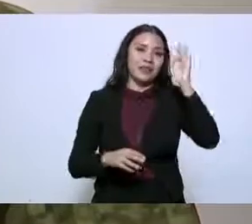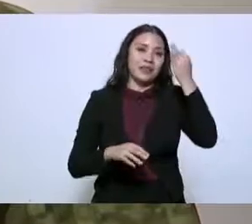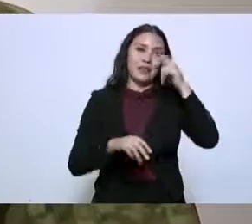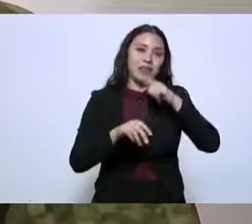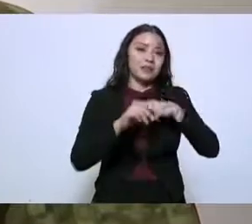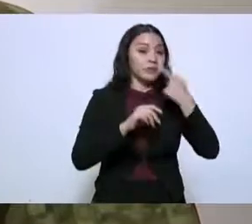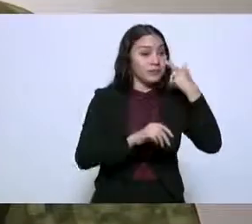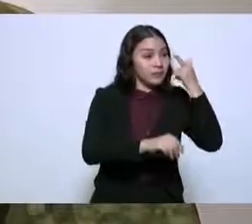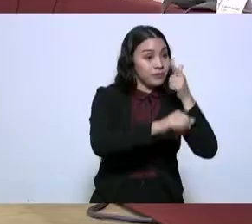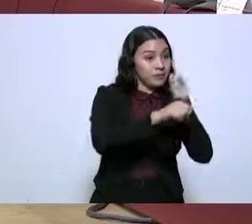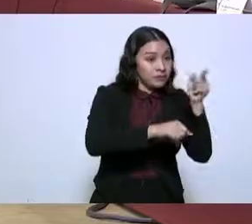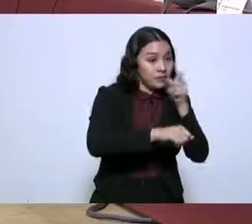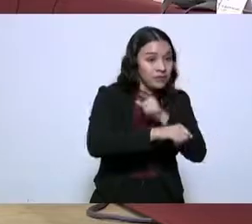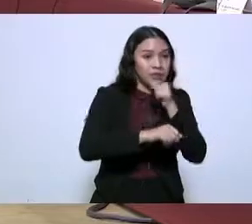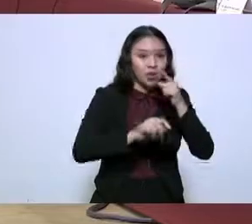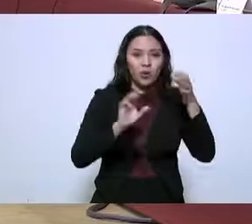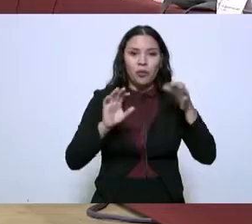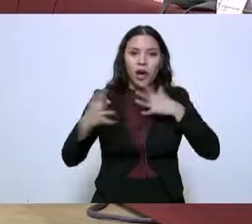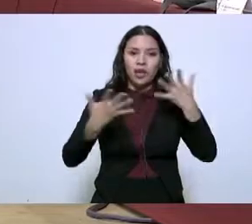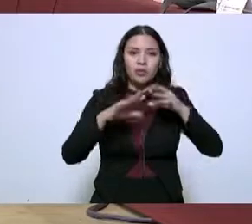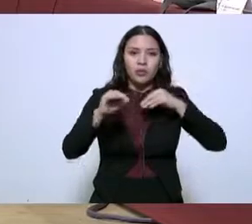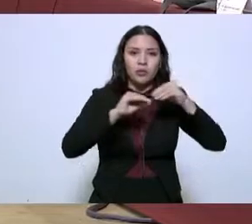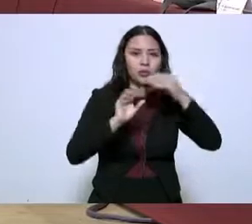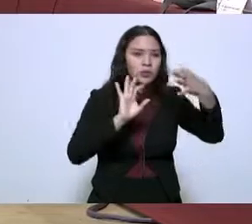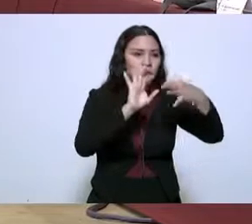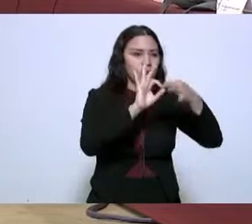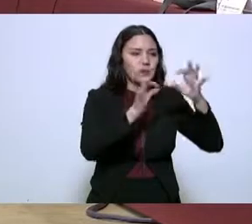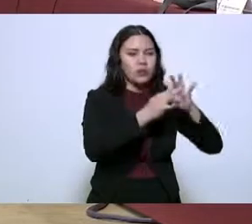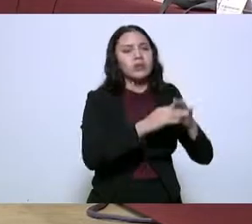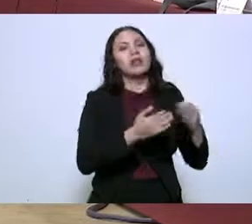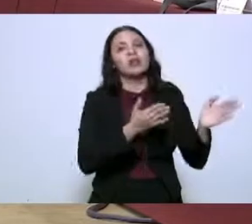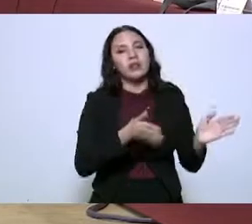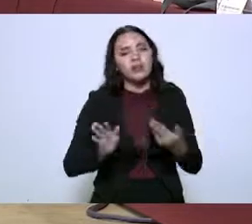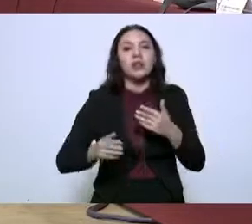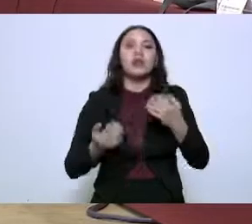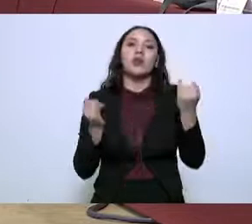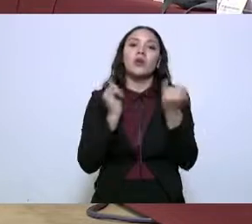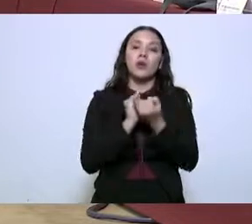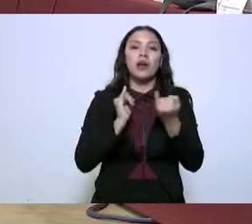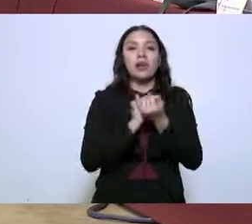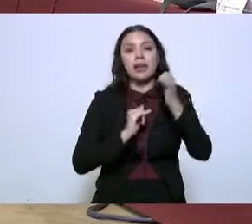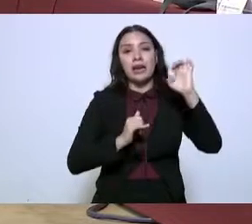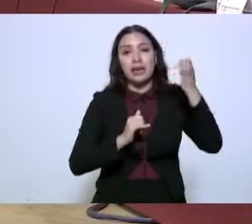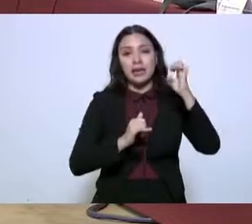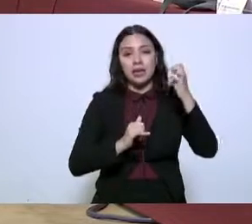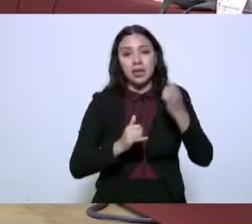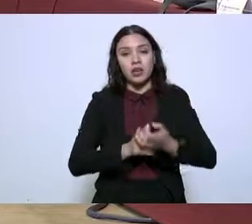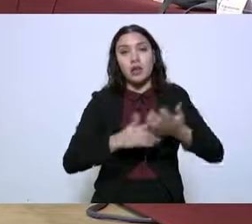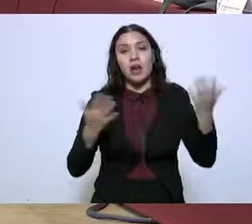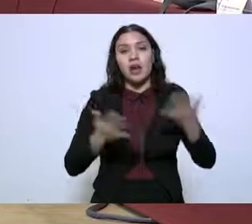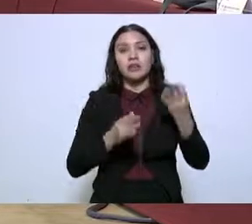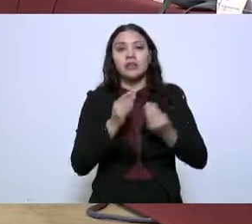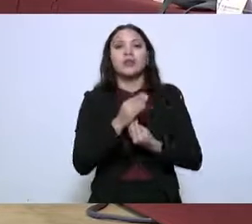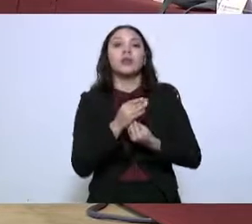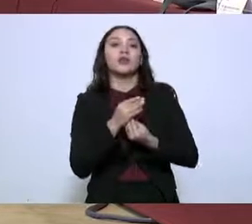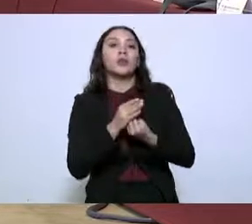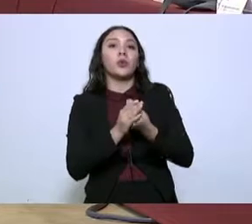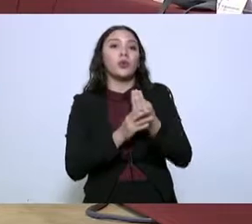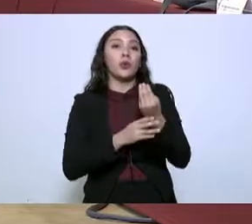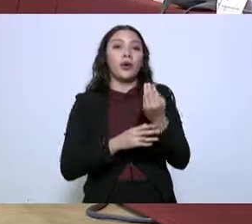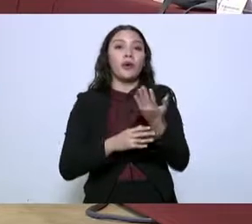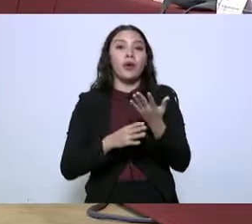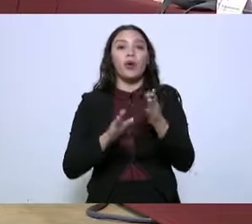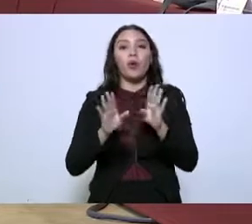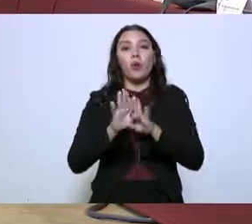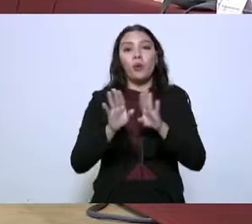para atacar el ámbito de la inseguridad. También, en enero, se hace la creación y el despliegue de la Fuerza de